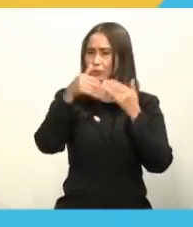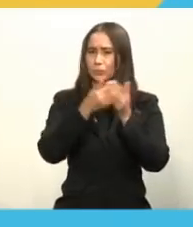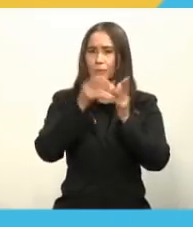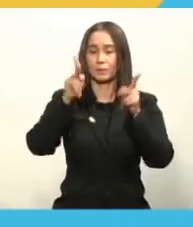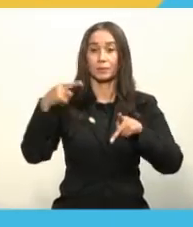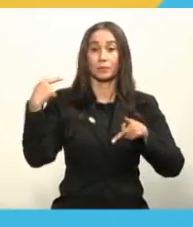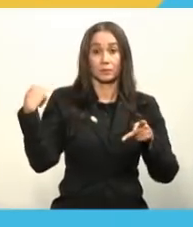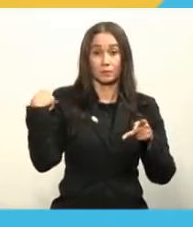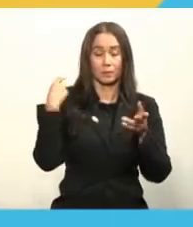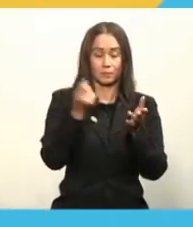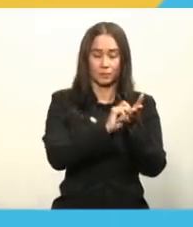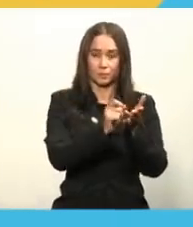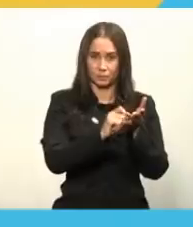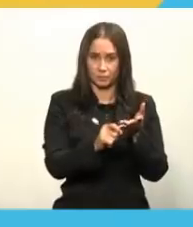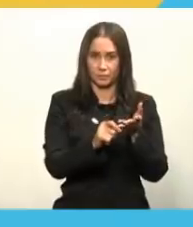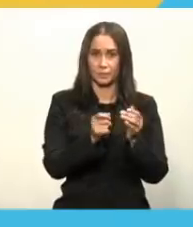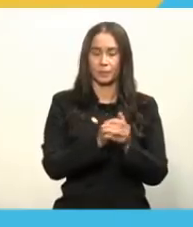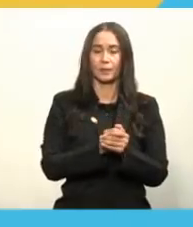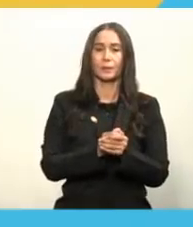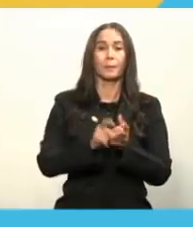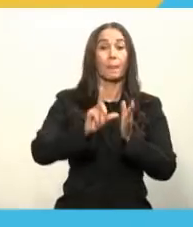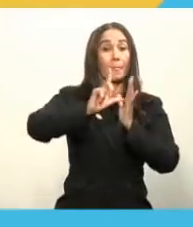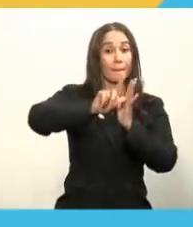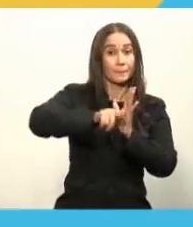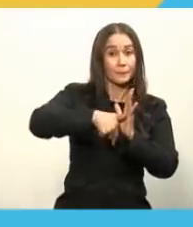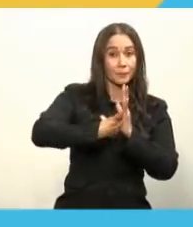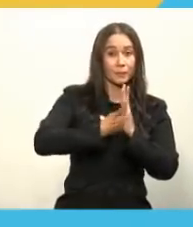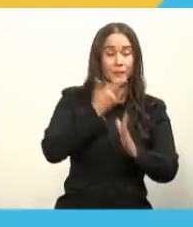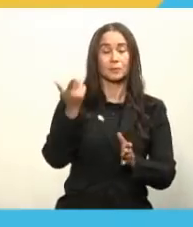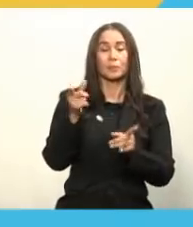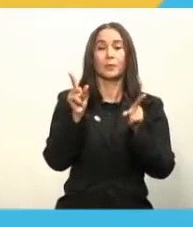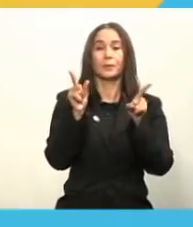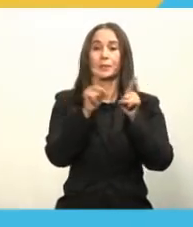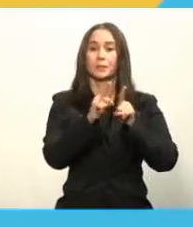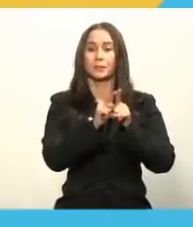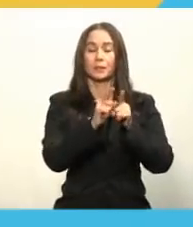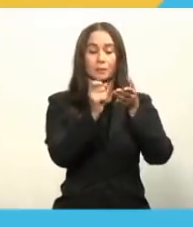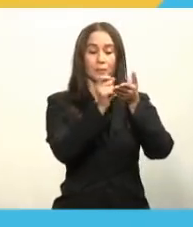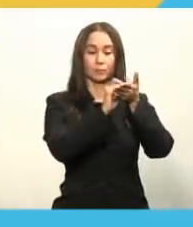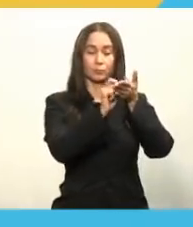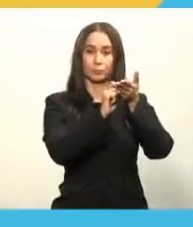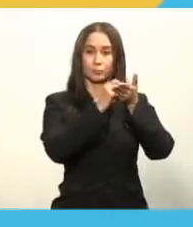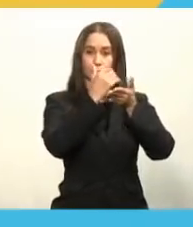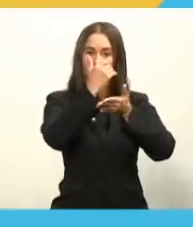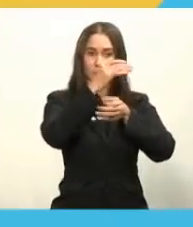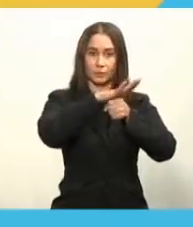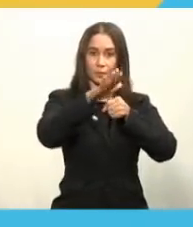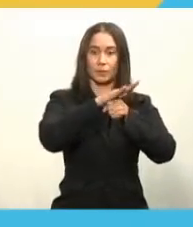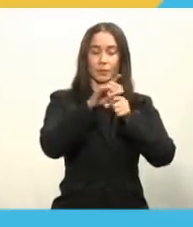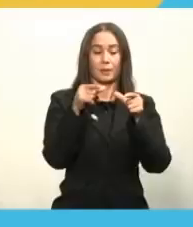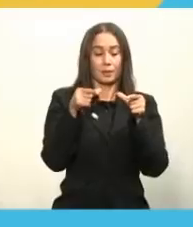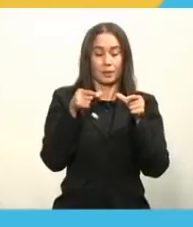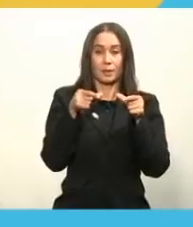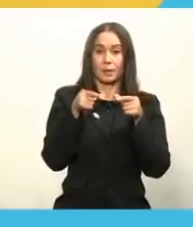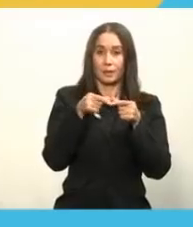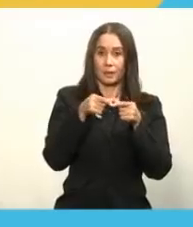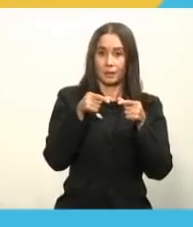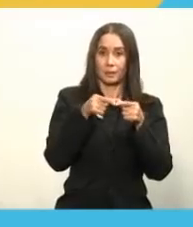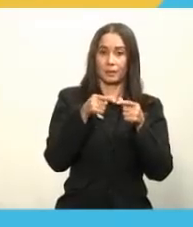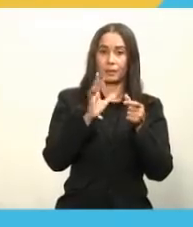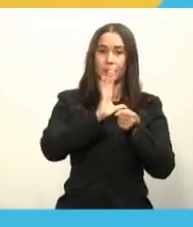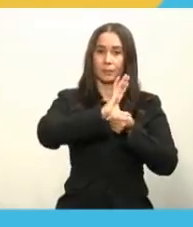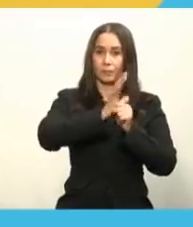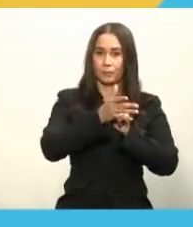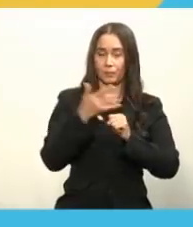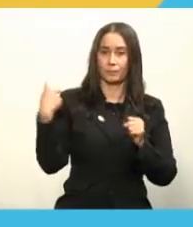sea vacunada. Y luego, entonces, también se llenará y tendrá la tarjeta de vacunación COVID-19,